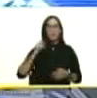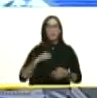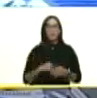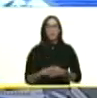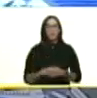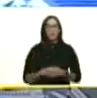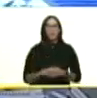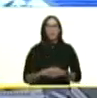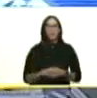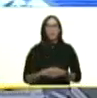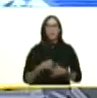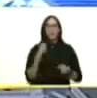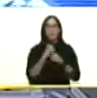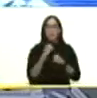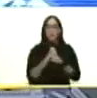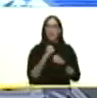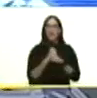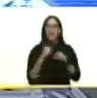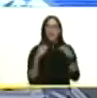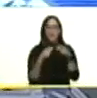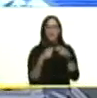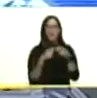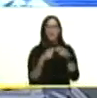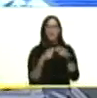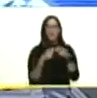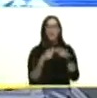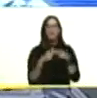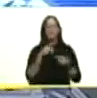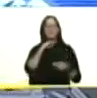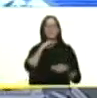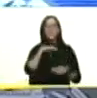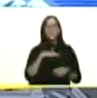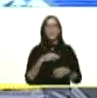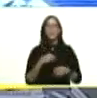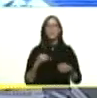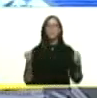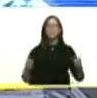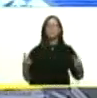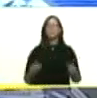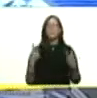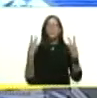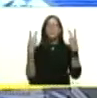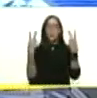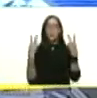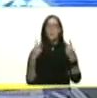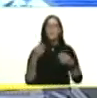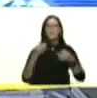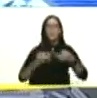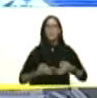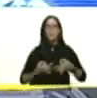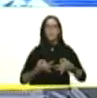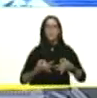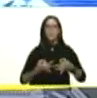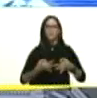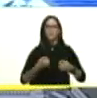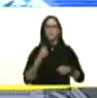trabajo en equipo victoria segura hay que trabajar en equipo que equipo es